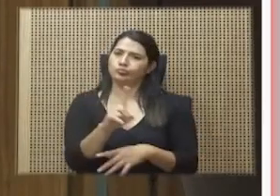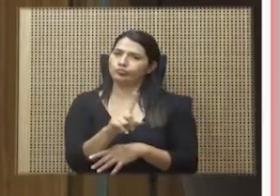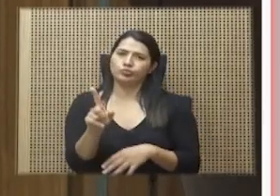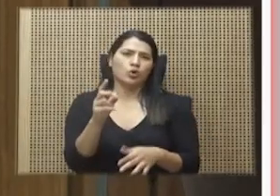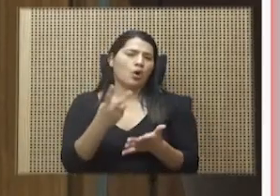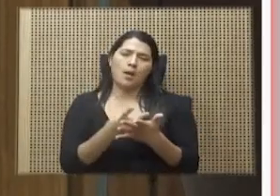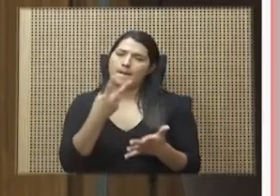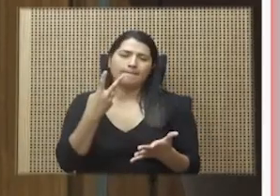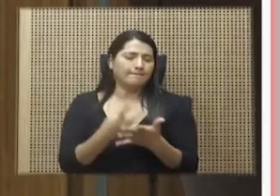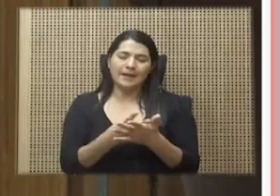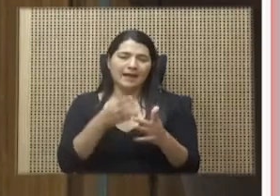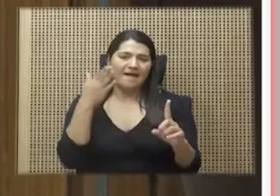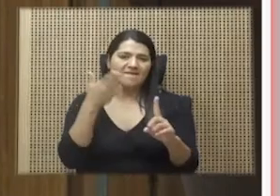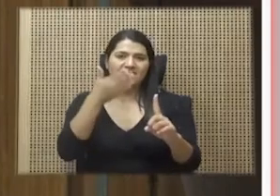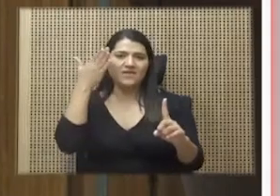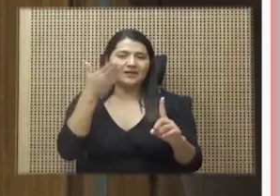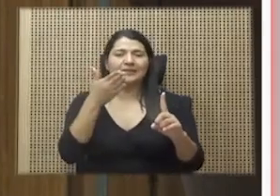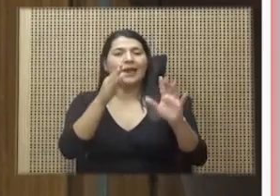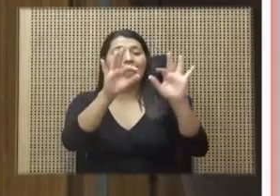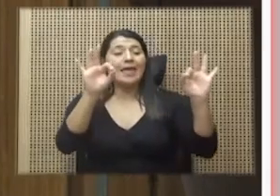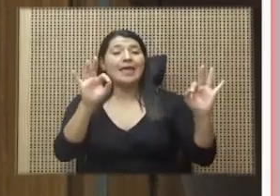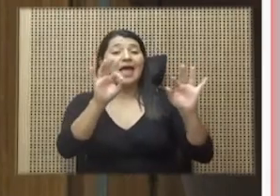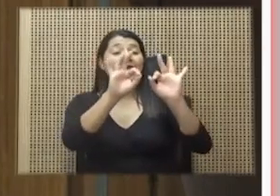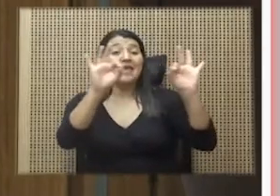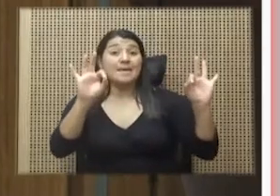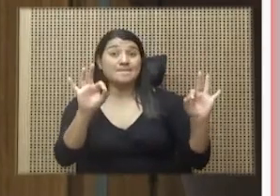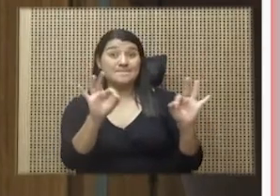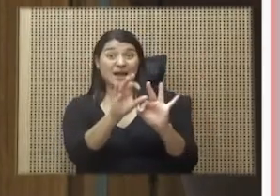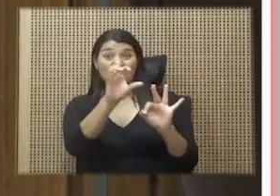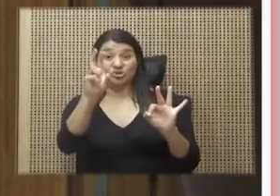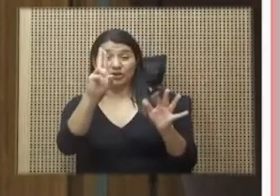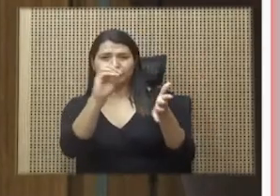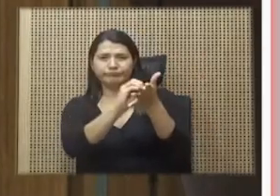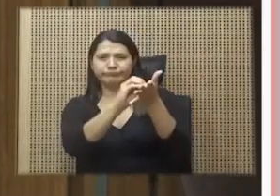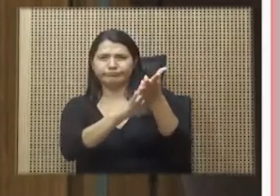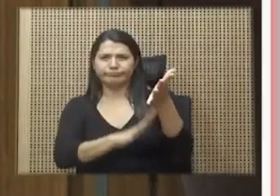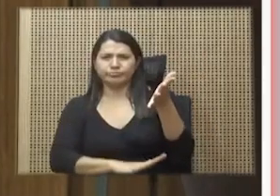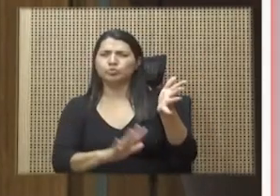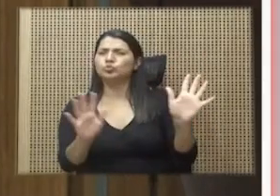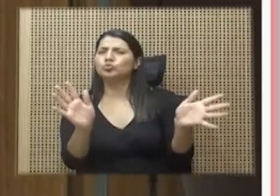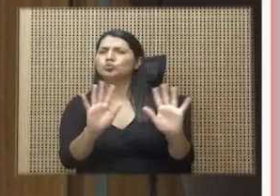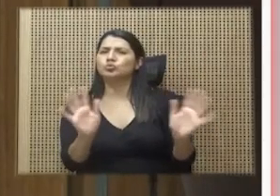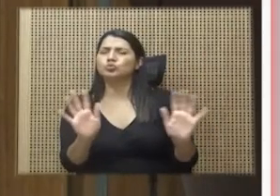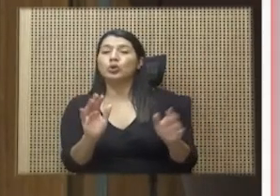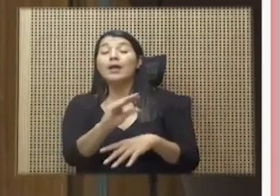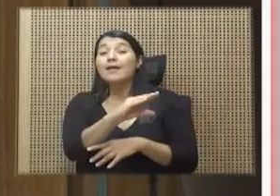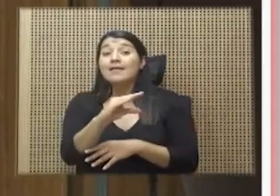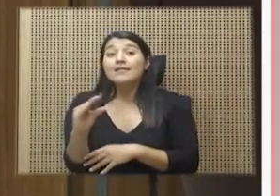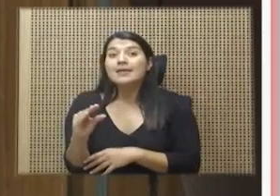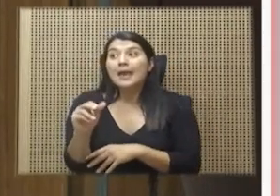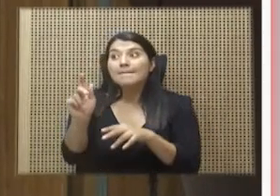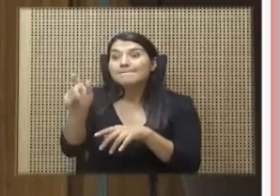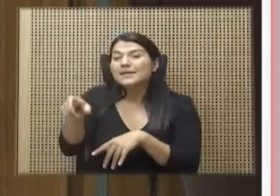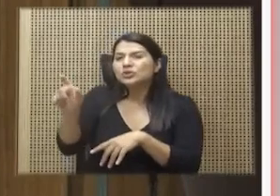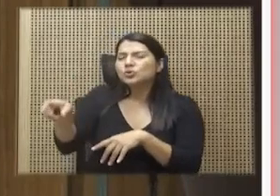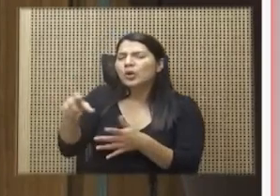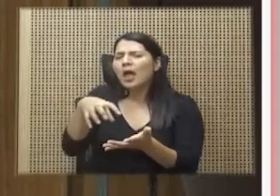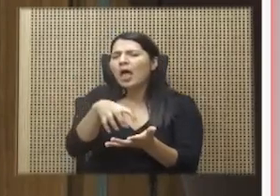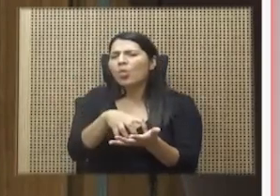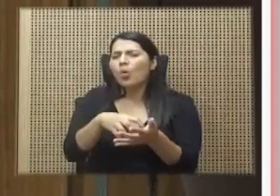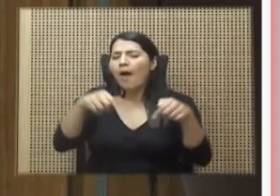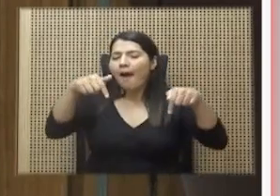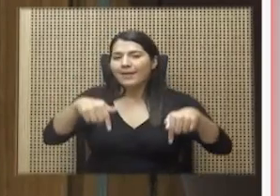dañar la credibilidad de Costa Rica, el honor de Costa Rica y poner en duda que este es un excelente país para